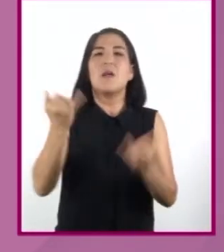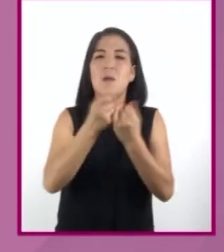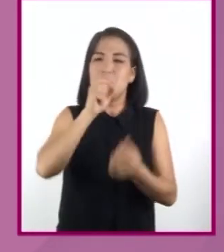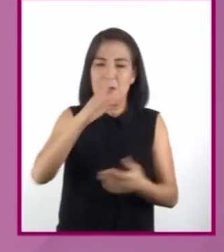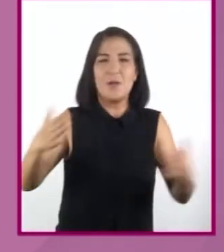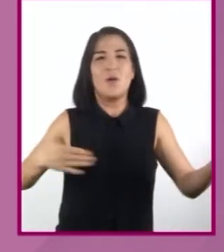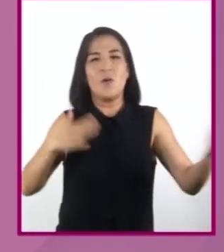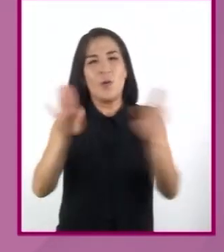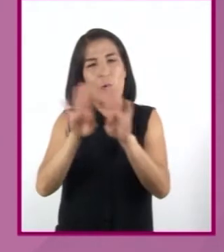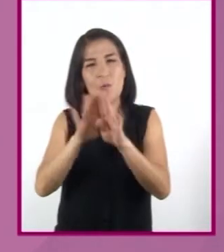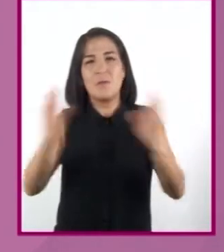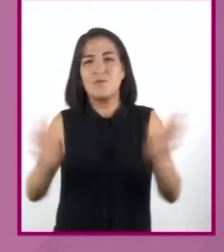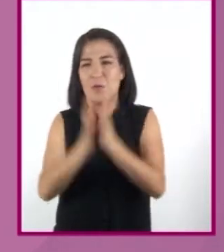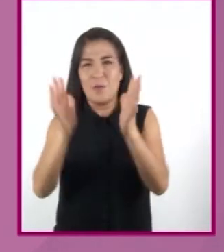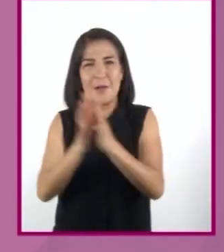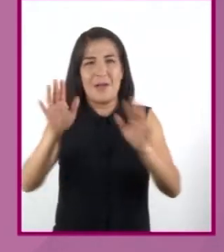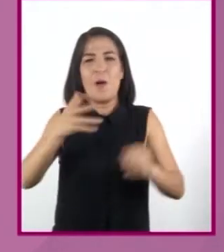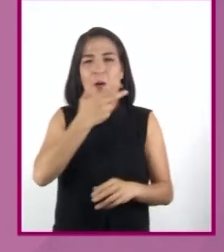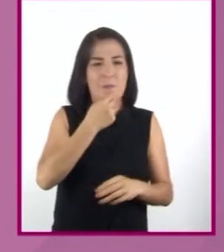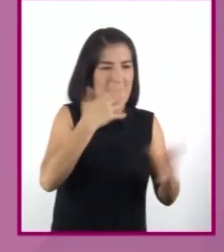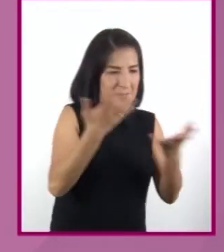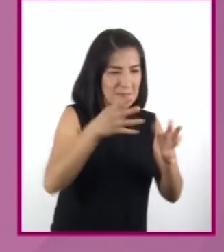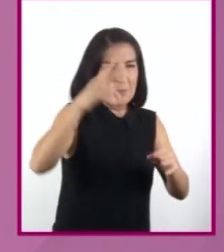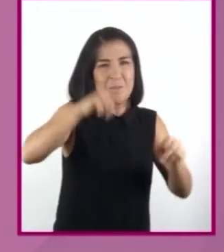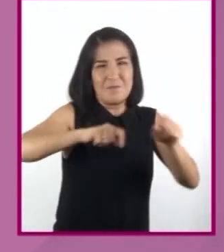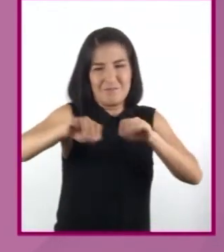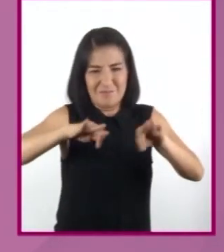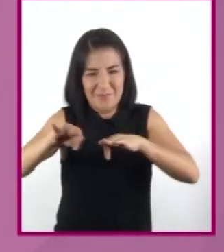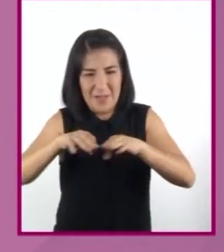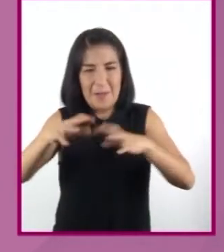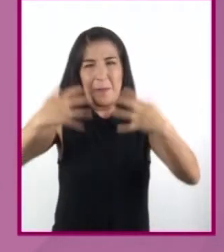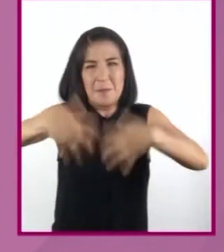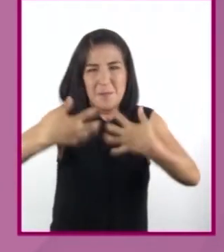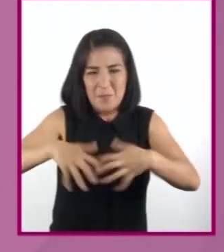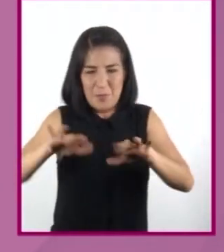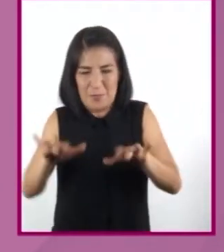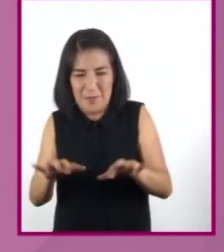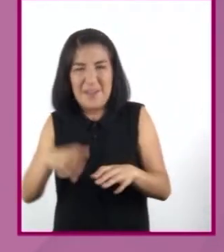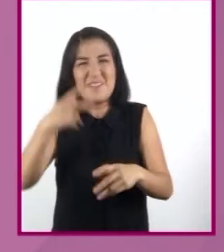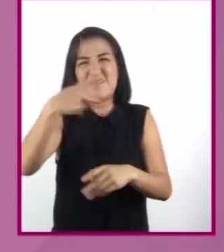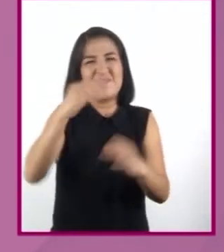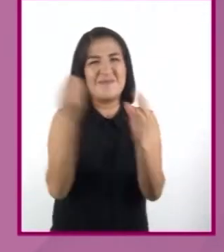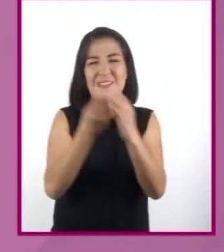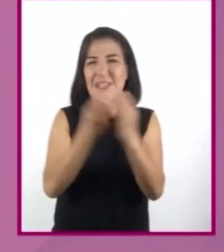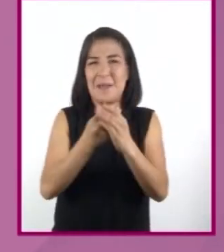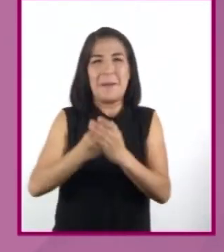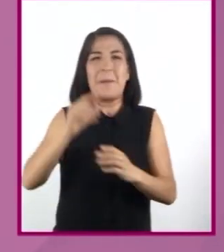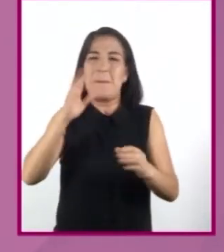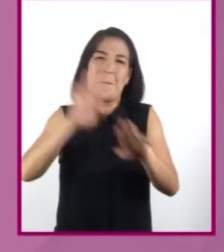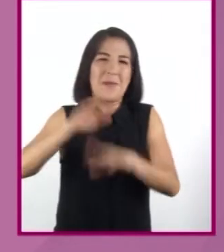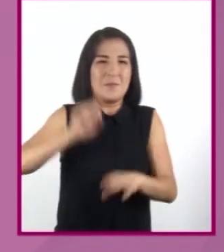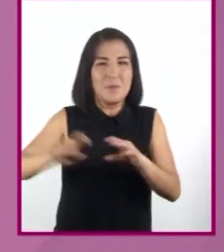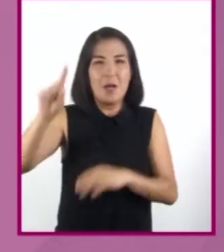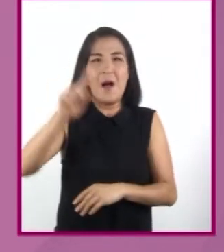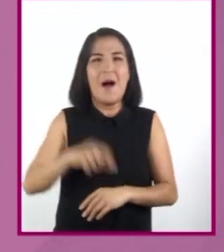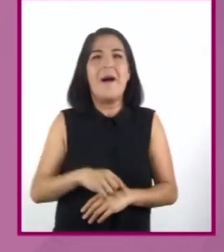hombres con máquinas inteligentes. Desde la tecnología podemos adquirir